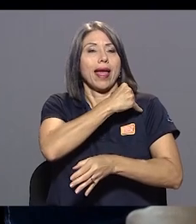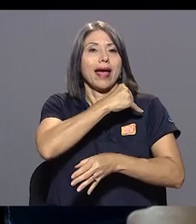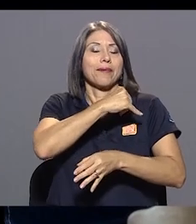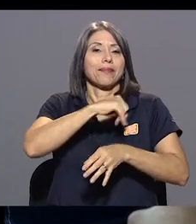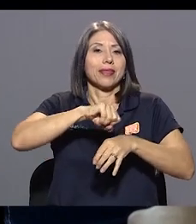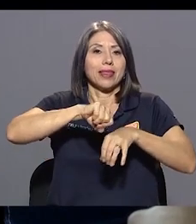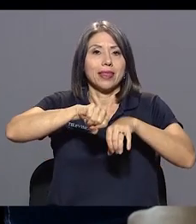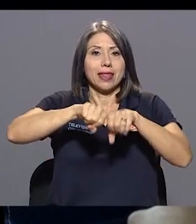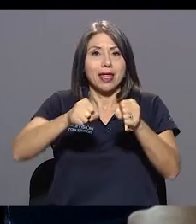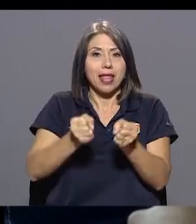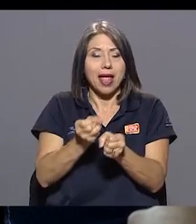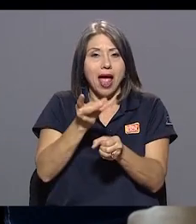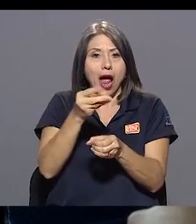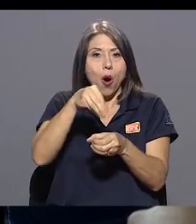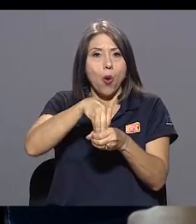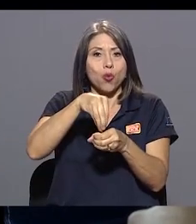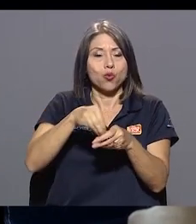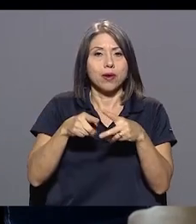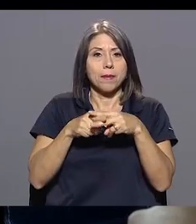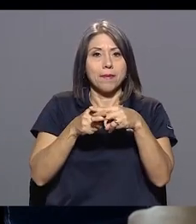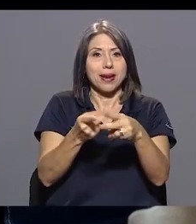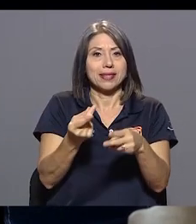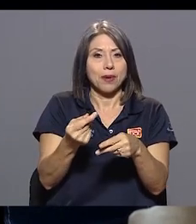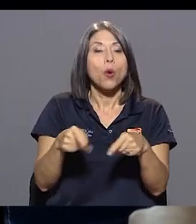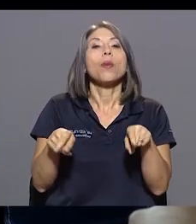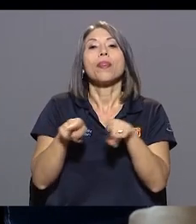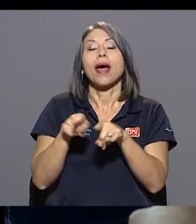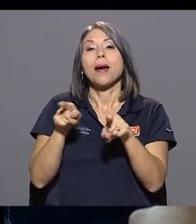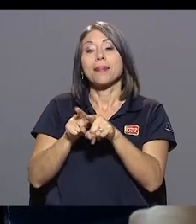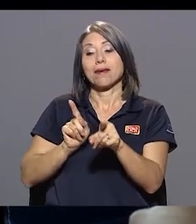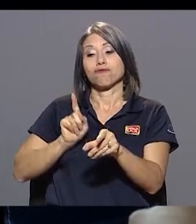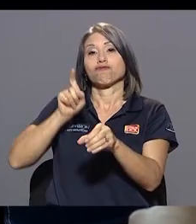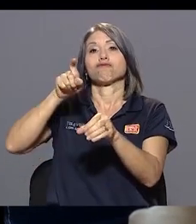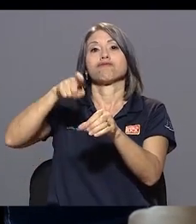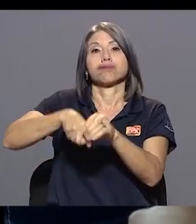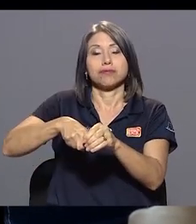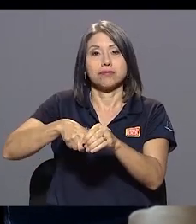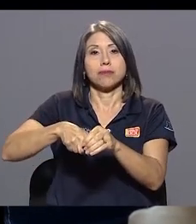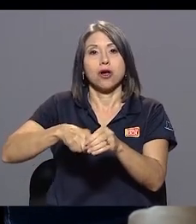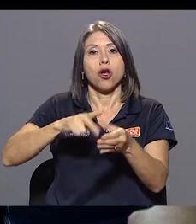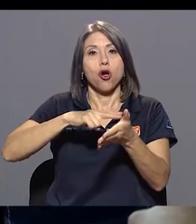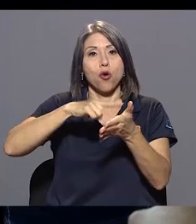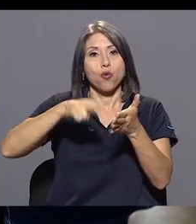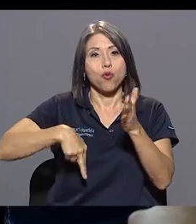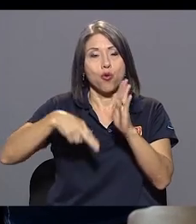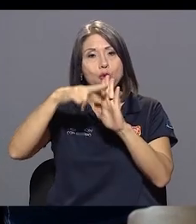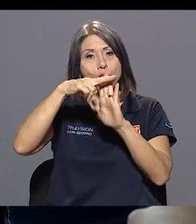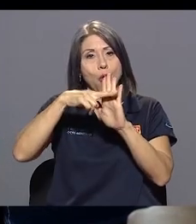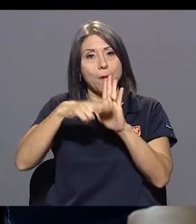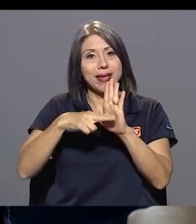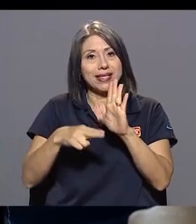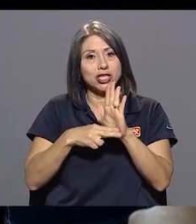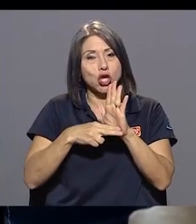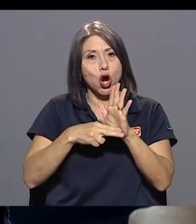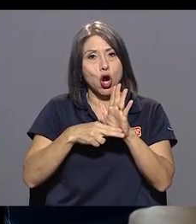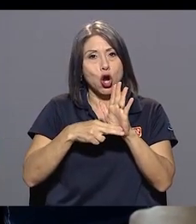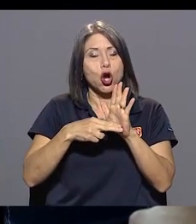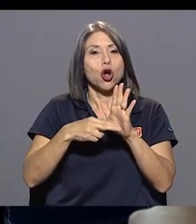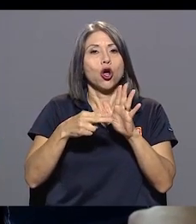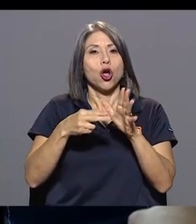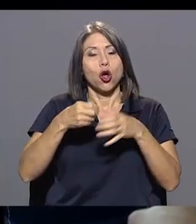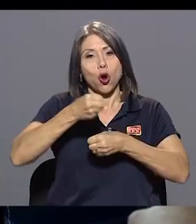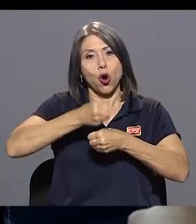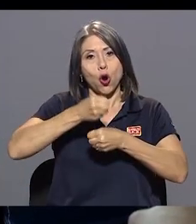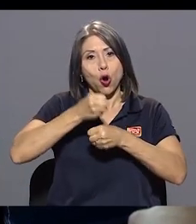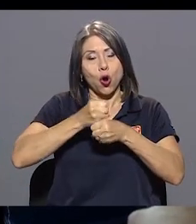fue parte de la creación de la Convención Colectiva de Trabajo, fue parte